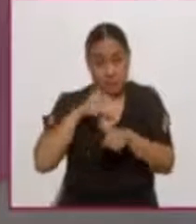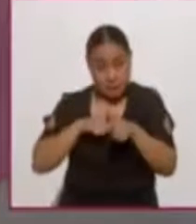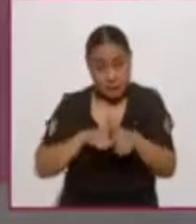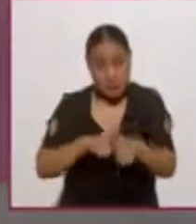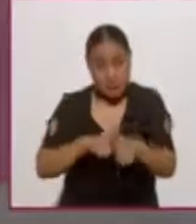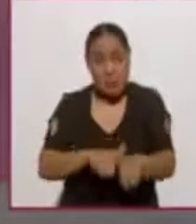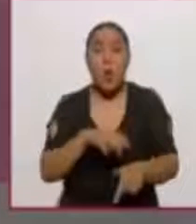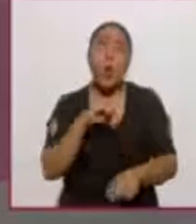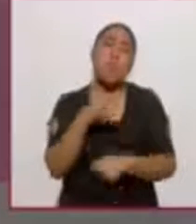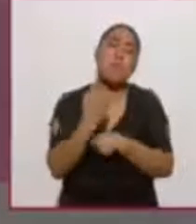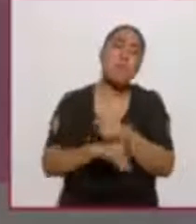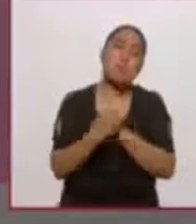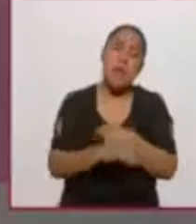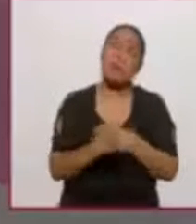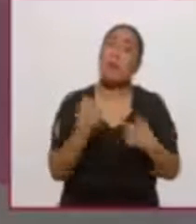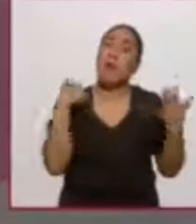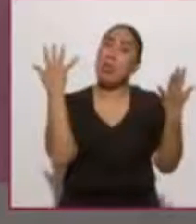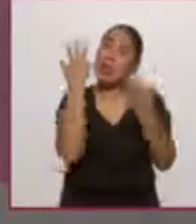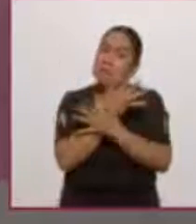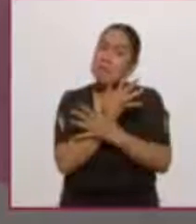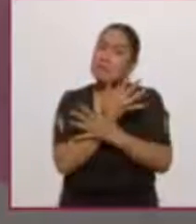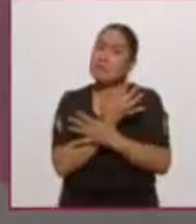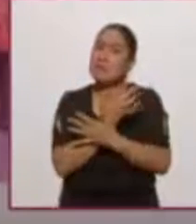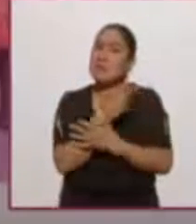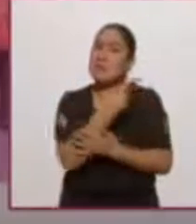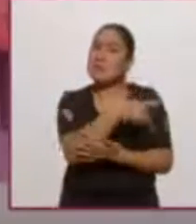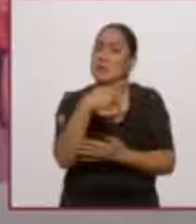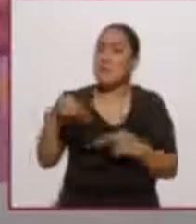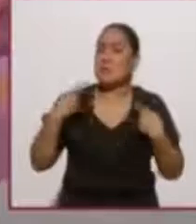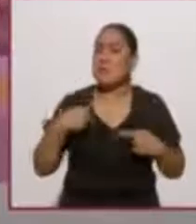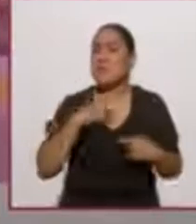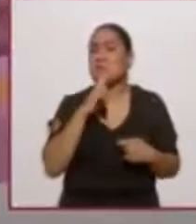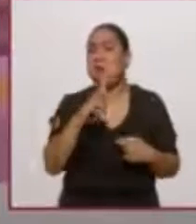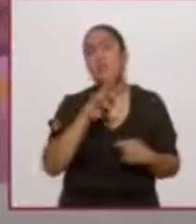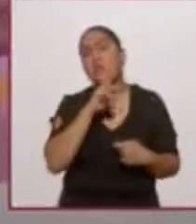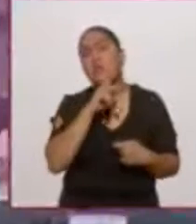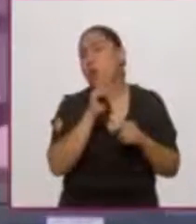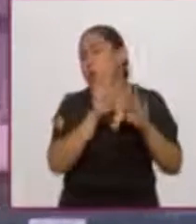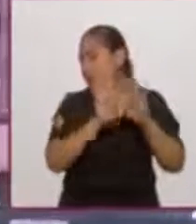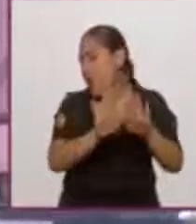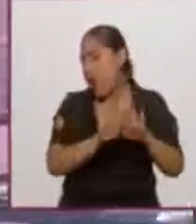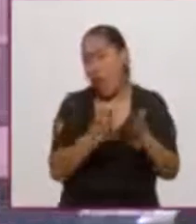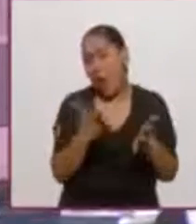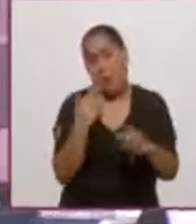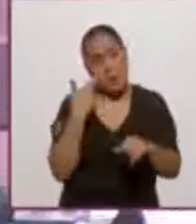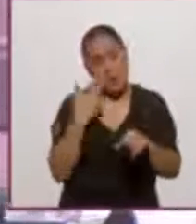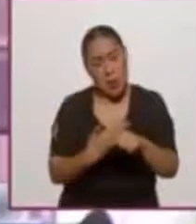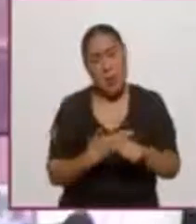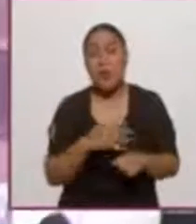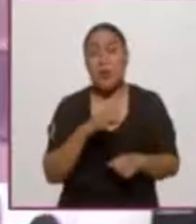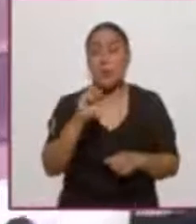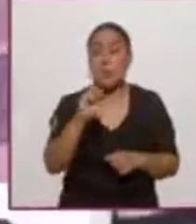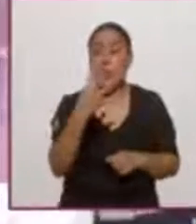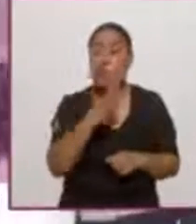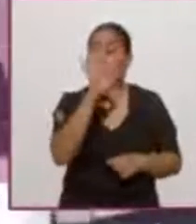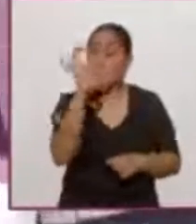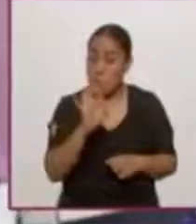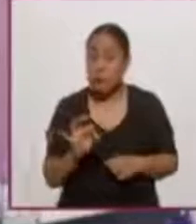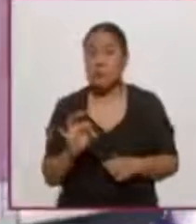Me sorprende un poco este porcentaje. La idea de que sea permanente, el 64% creo que es